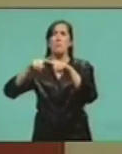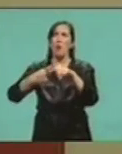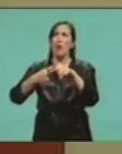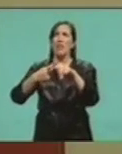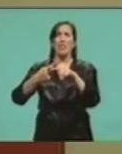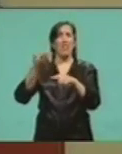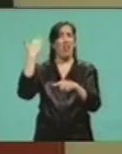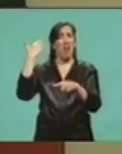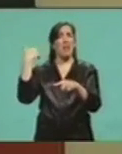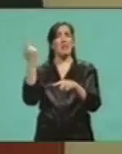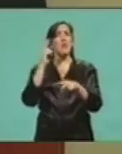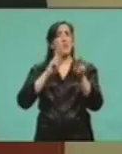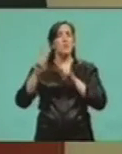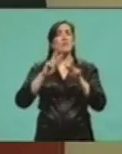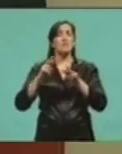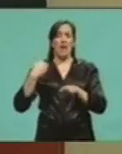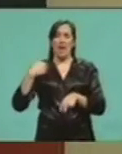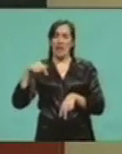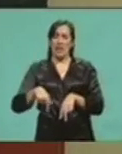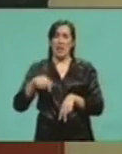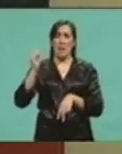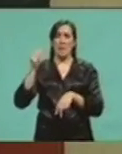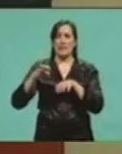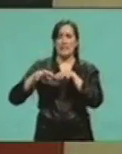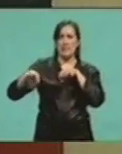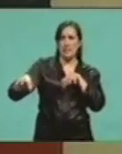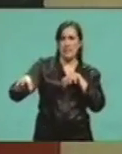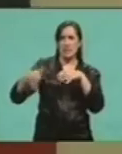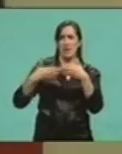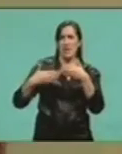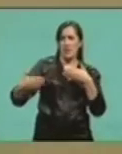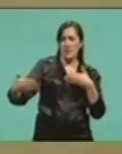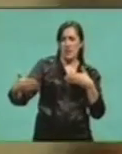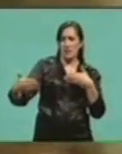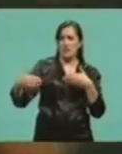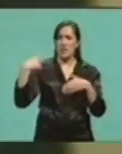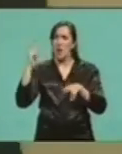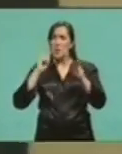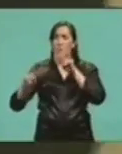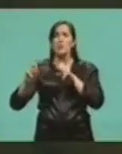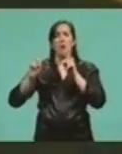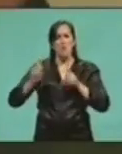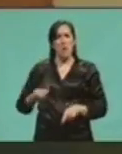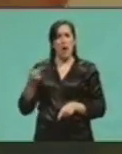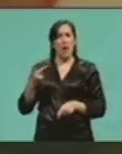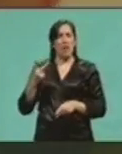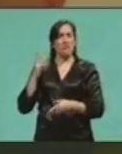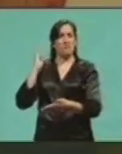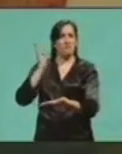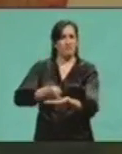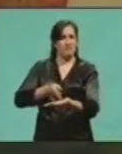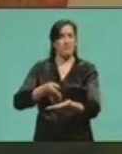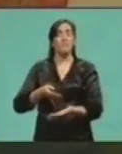se habían montado para mantener a la Argentina y Brasil alejados y separados. Él siempre me dijo,